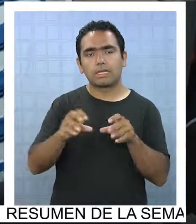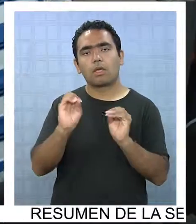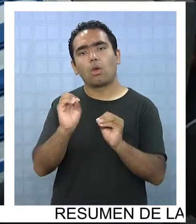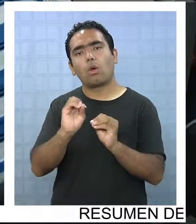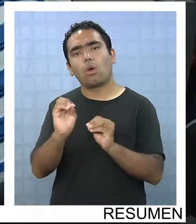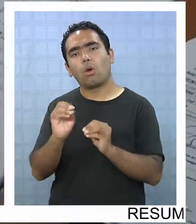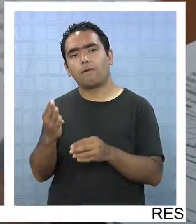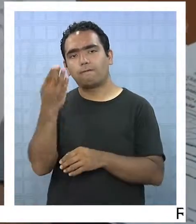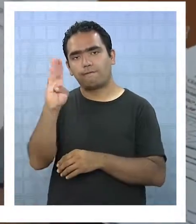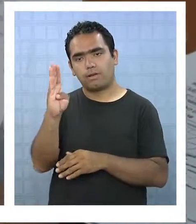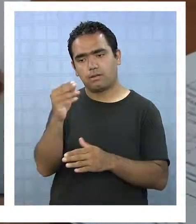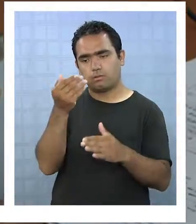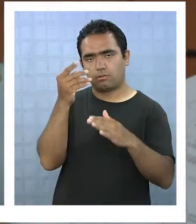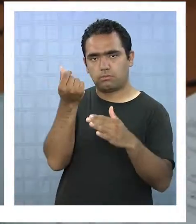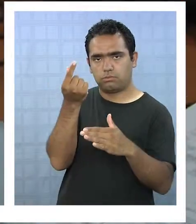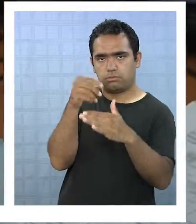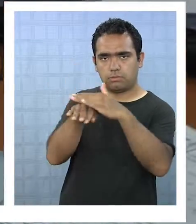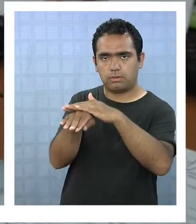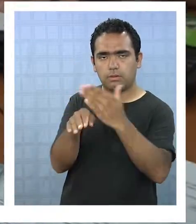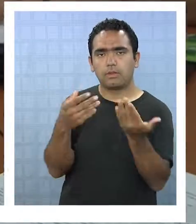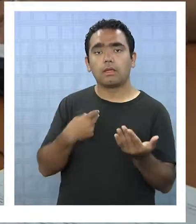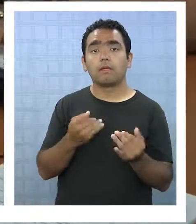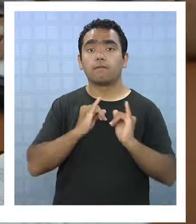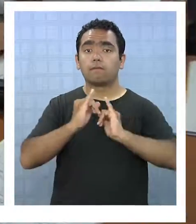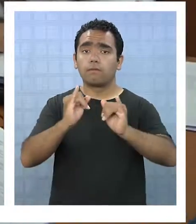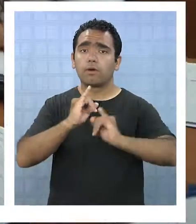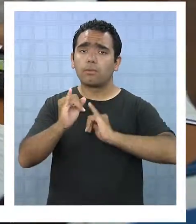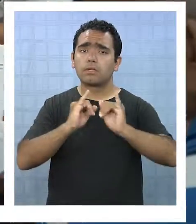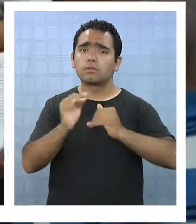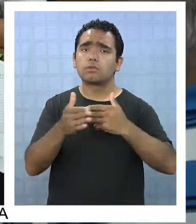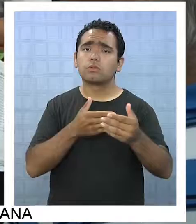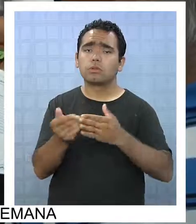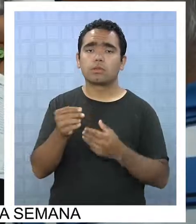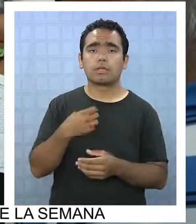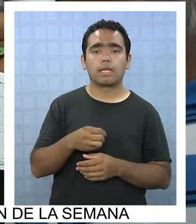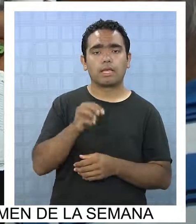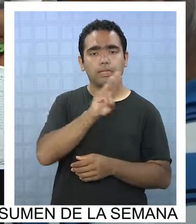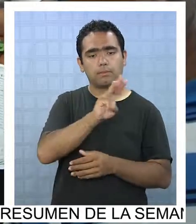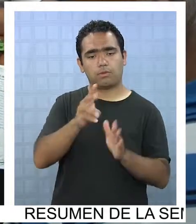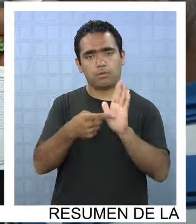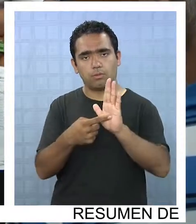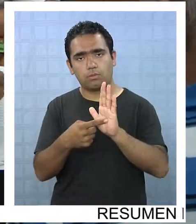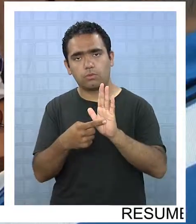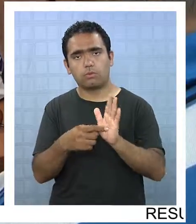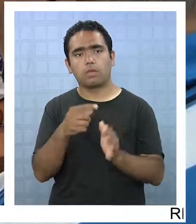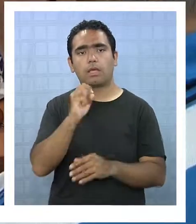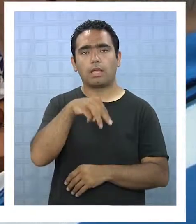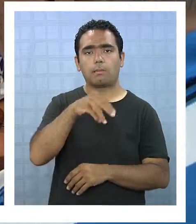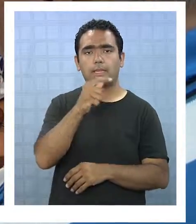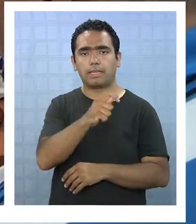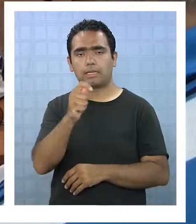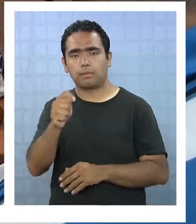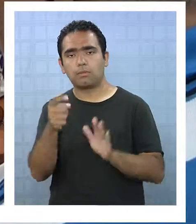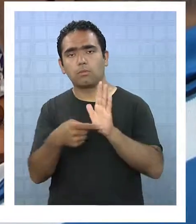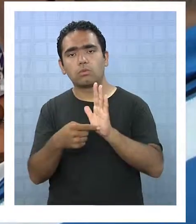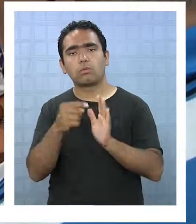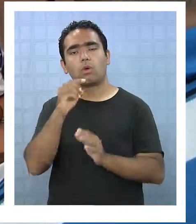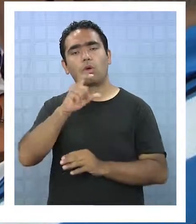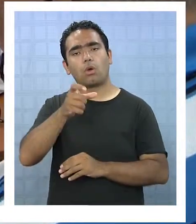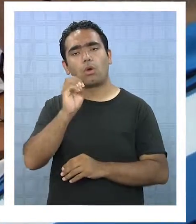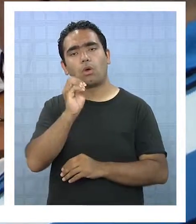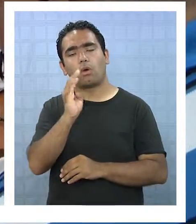pudiendo tener mayor información en la página www.mtt.gov.cl